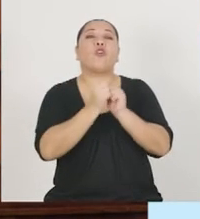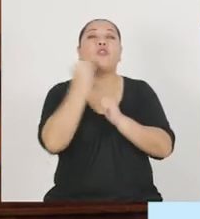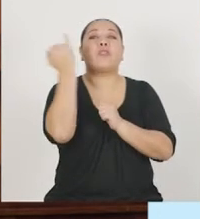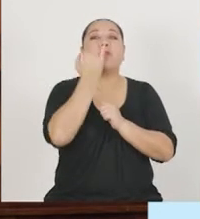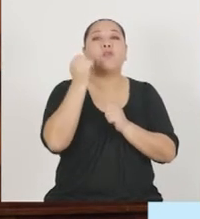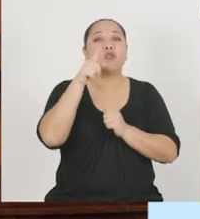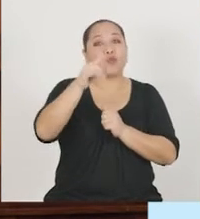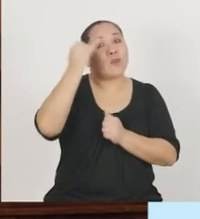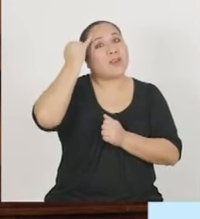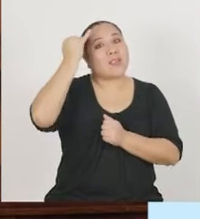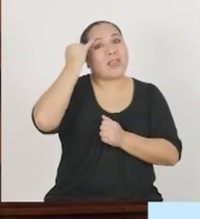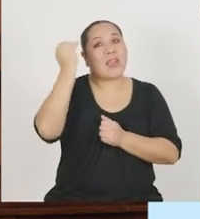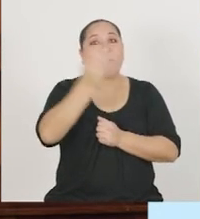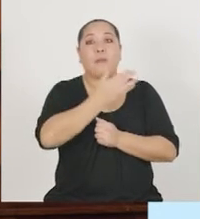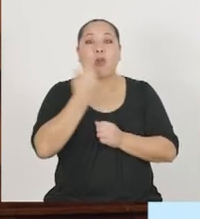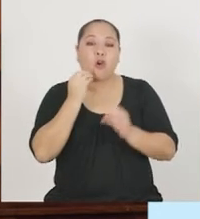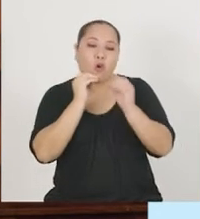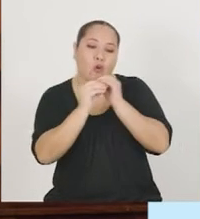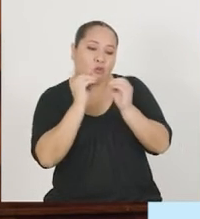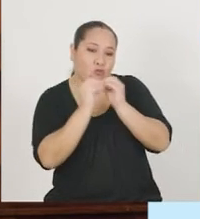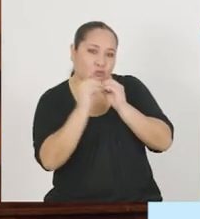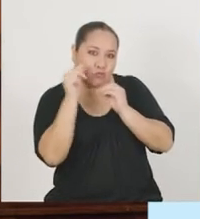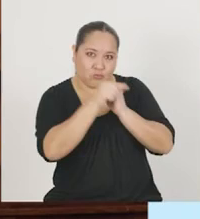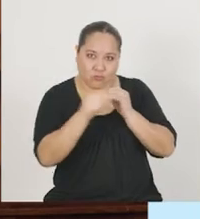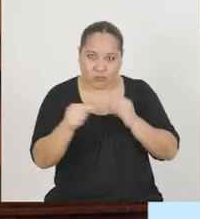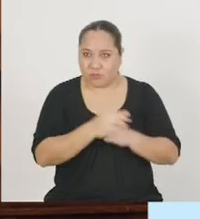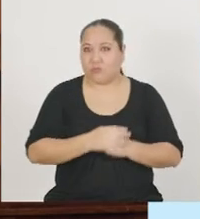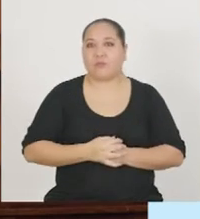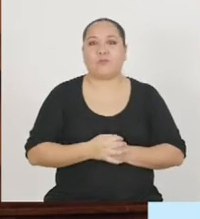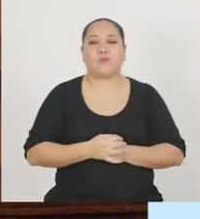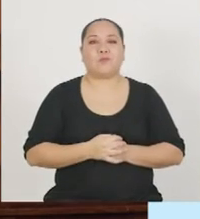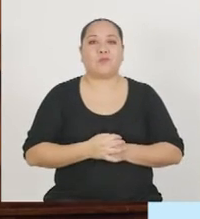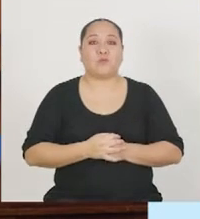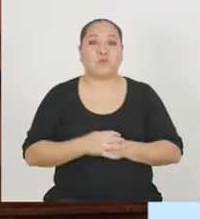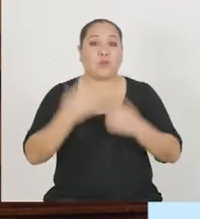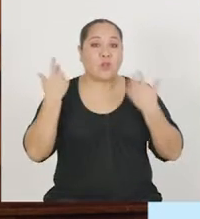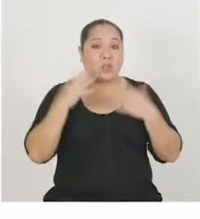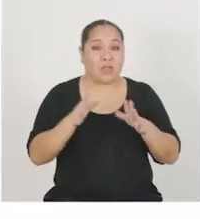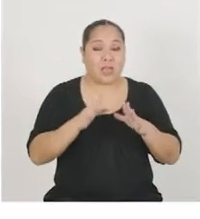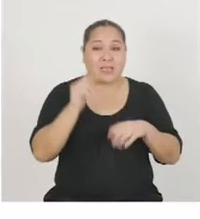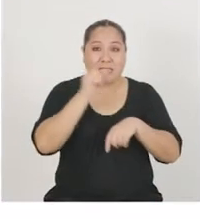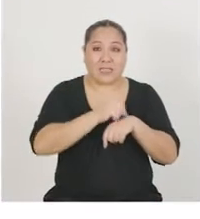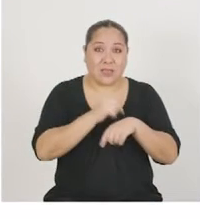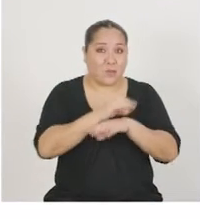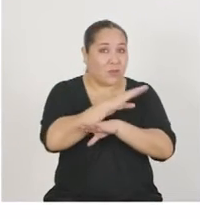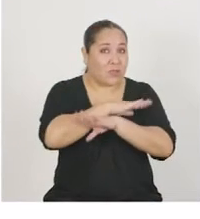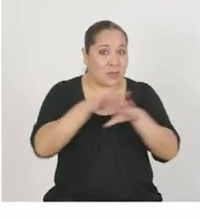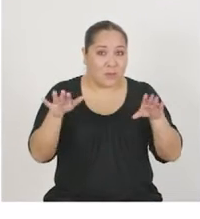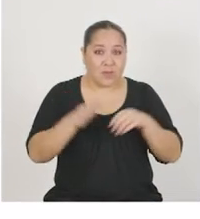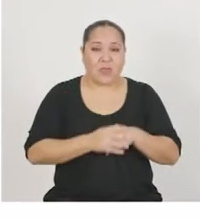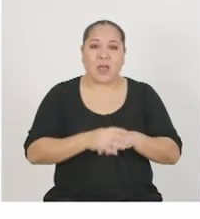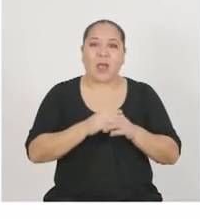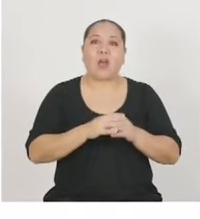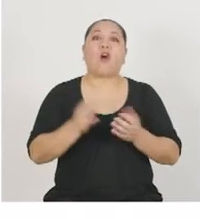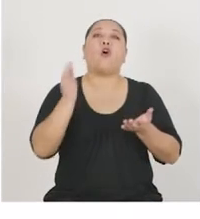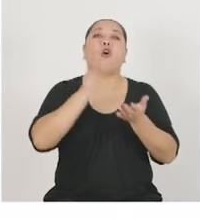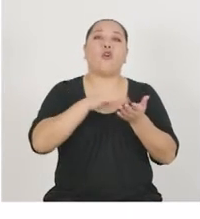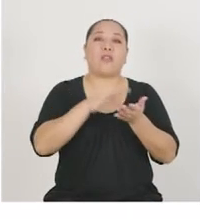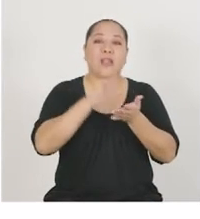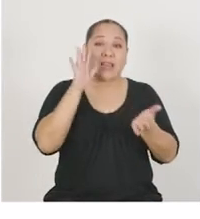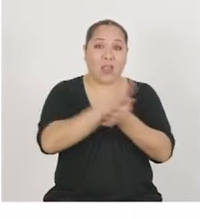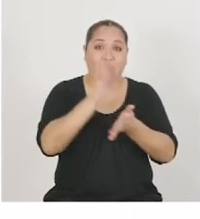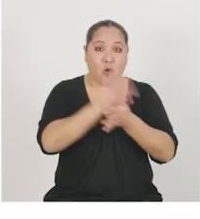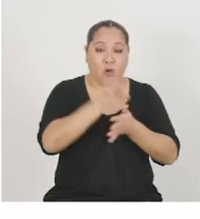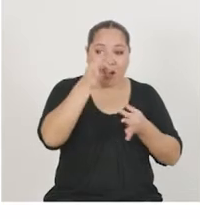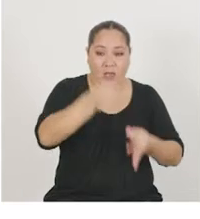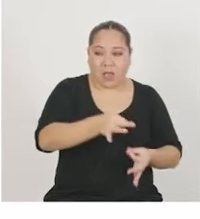siempre que tu intención sea la mejora de sus habilidades. Cuando ese periodo termine, pídeles que pasen de